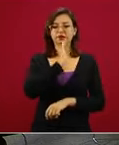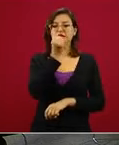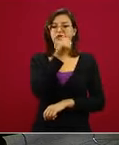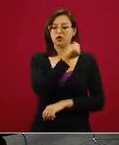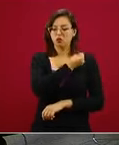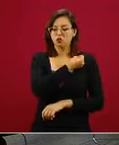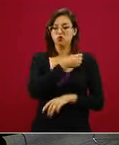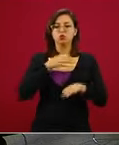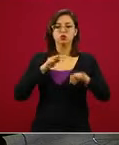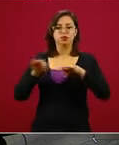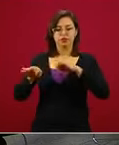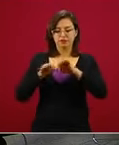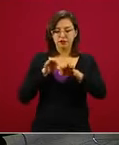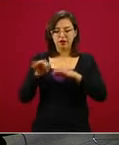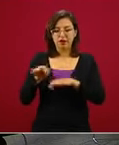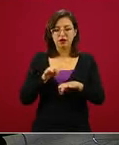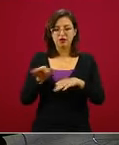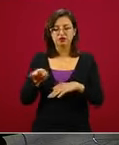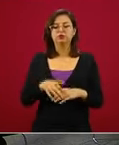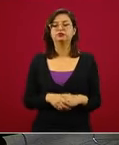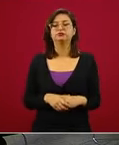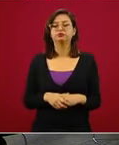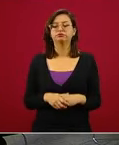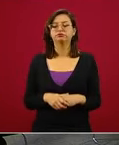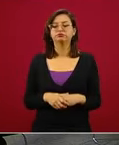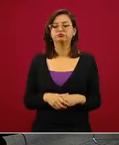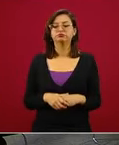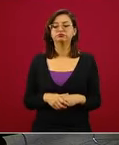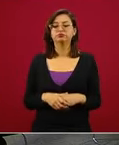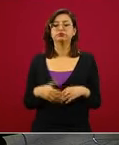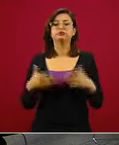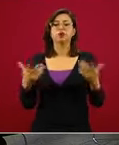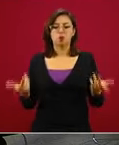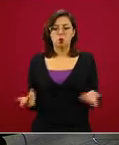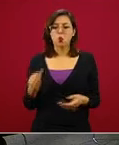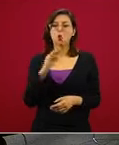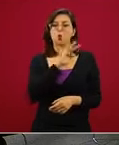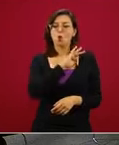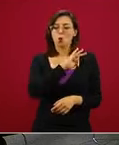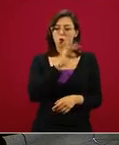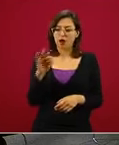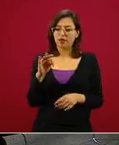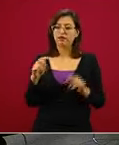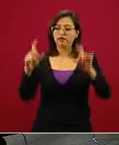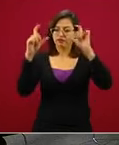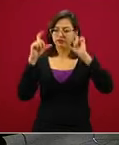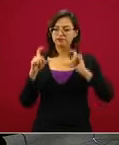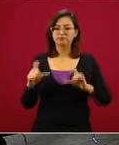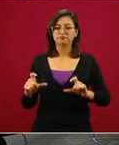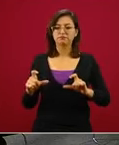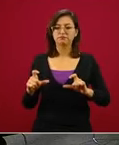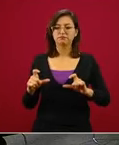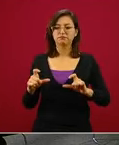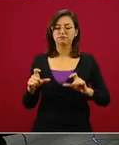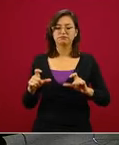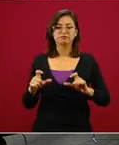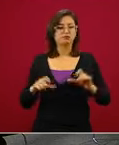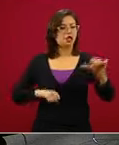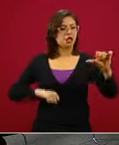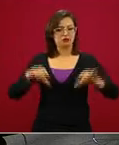y del trabajo en el aspecto laboral podrán operar todas las